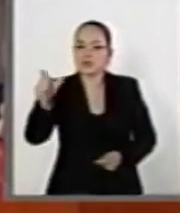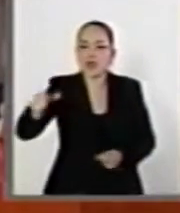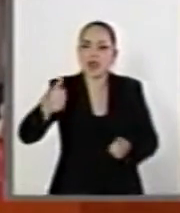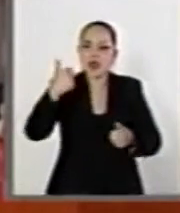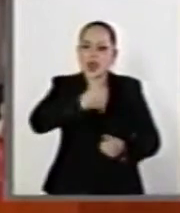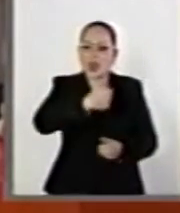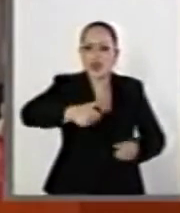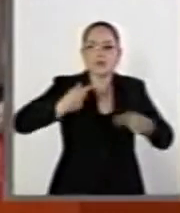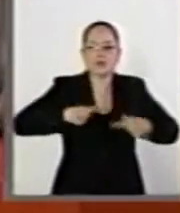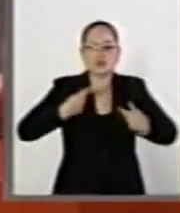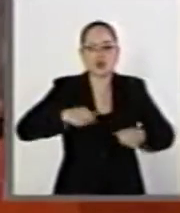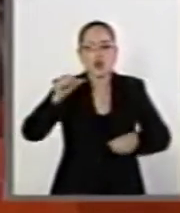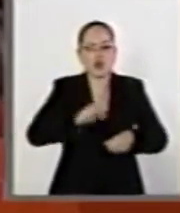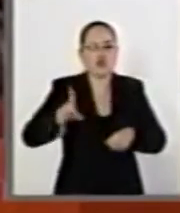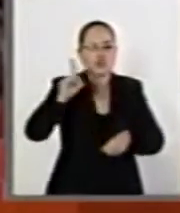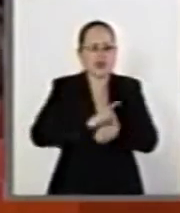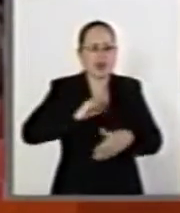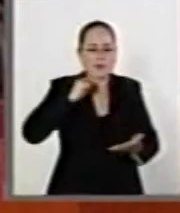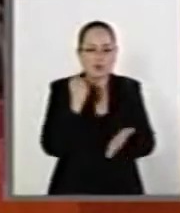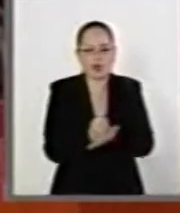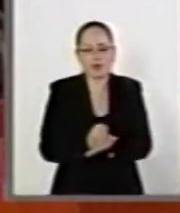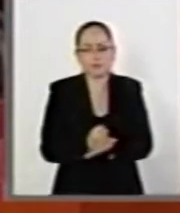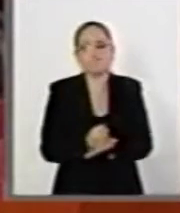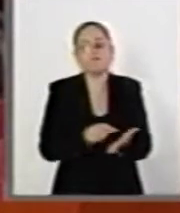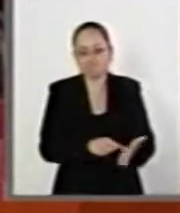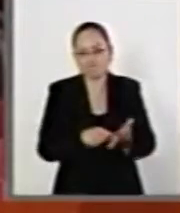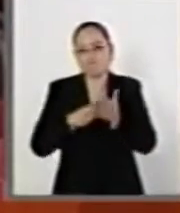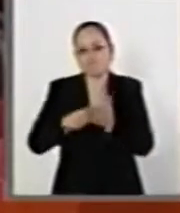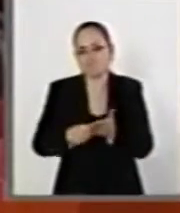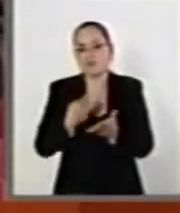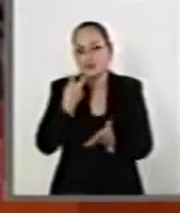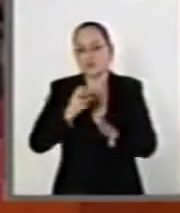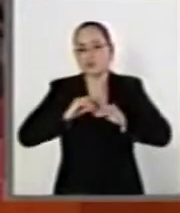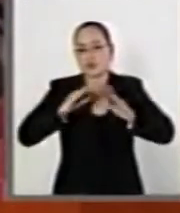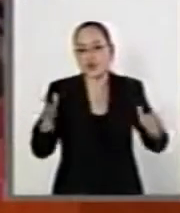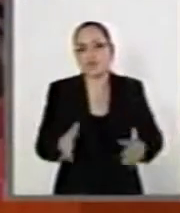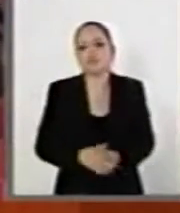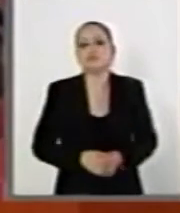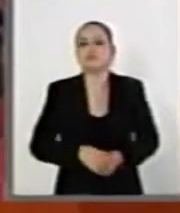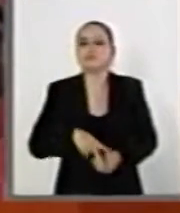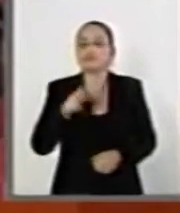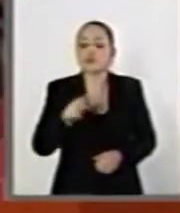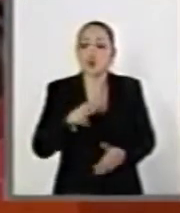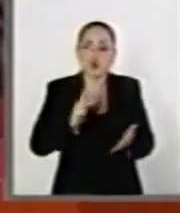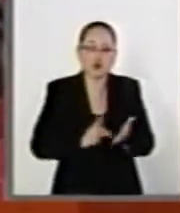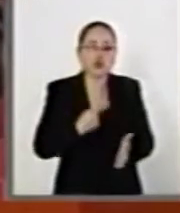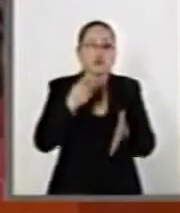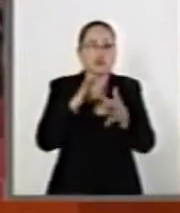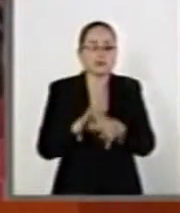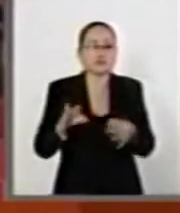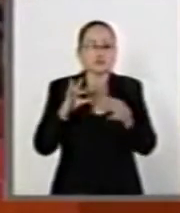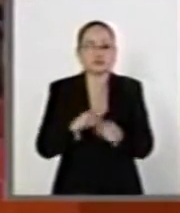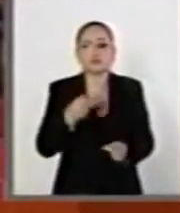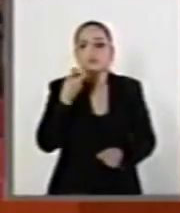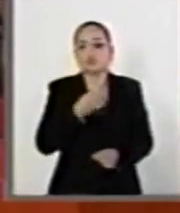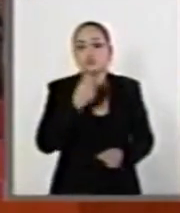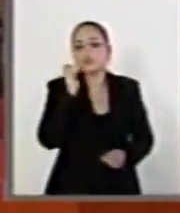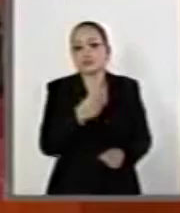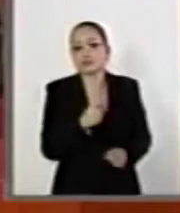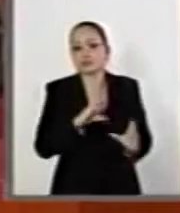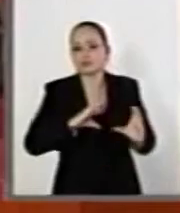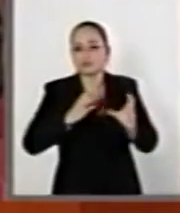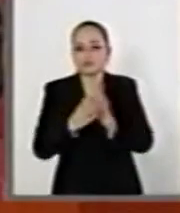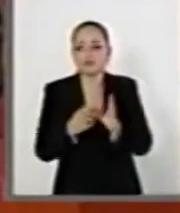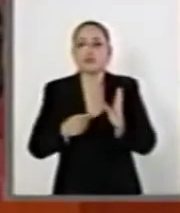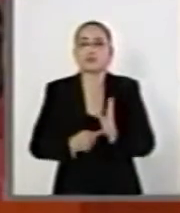se están aprobando. Pero insisto, pues es la muestra, el Fondo Mexicano del Petróleo